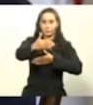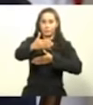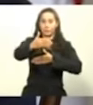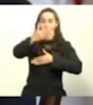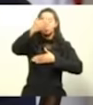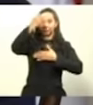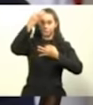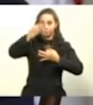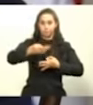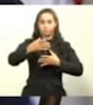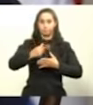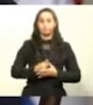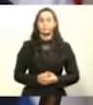en toda su extensión. Última pregunta.